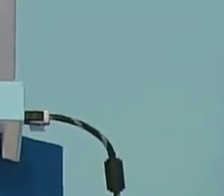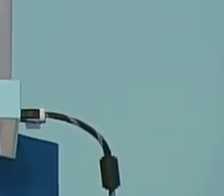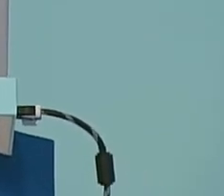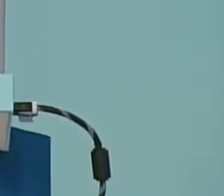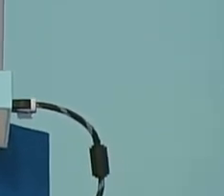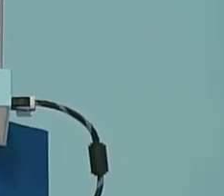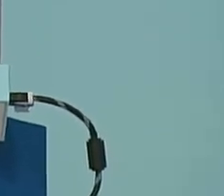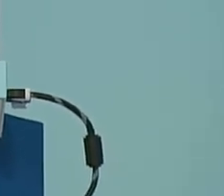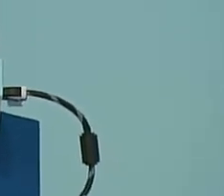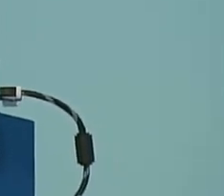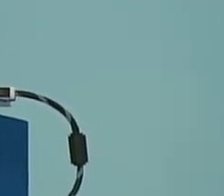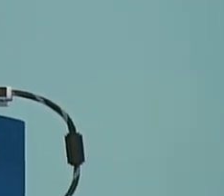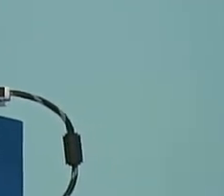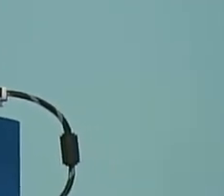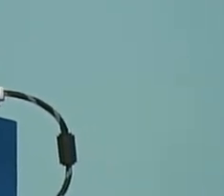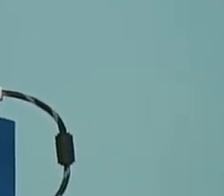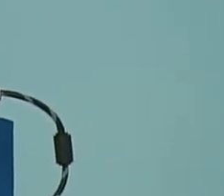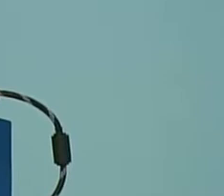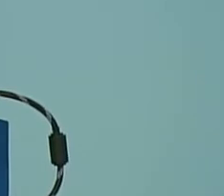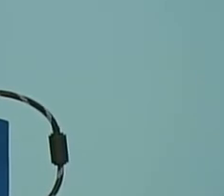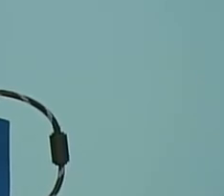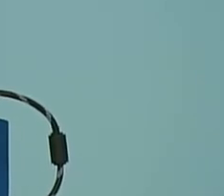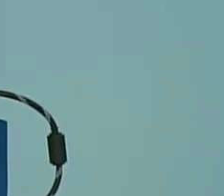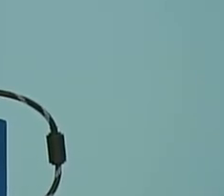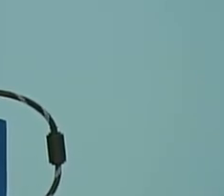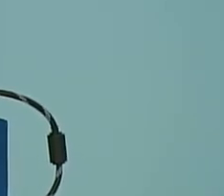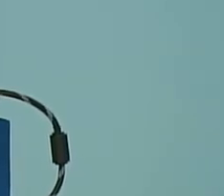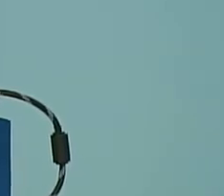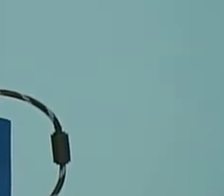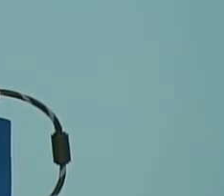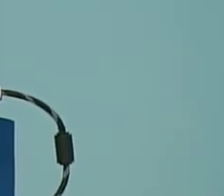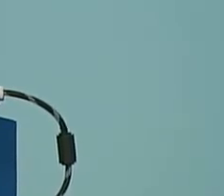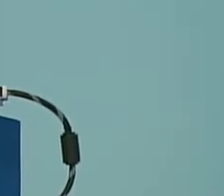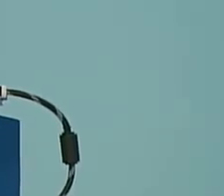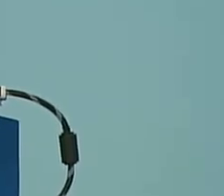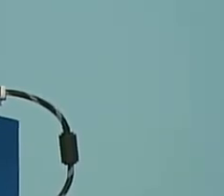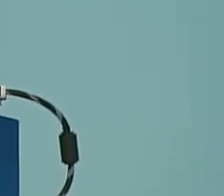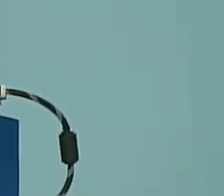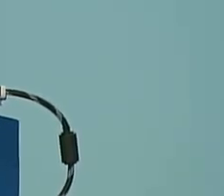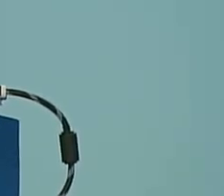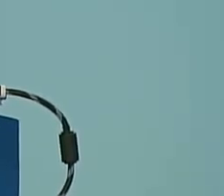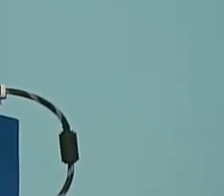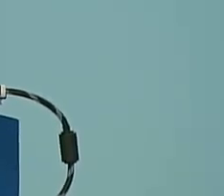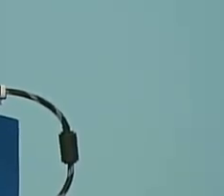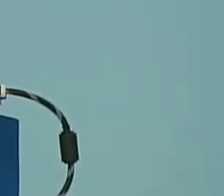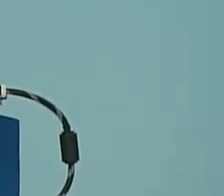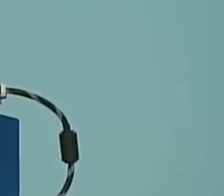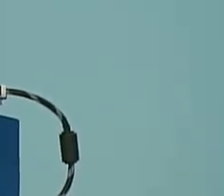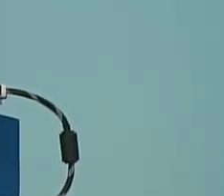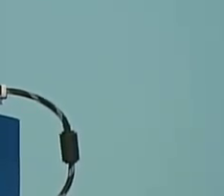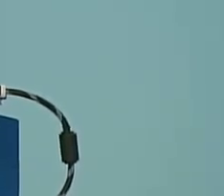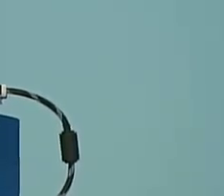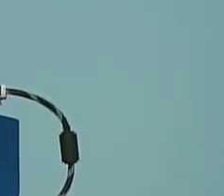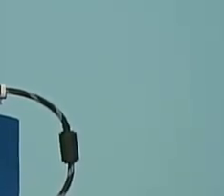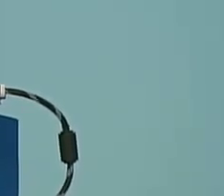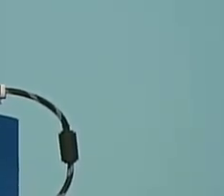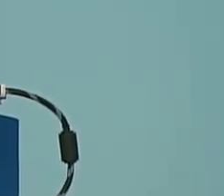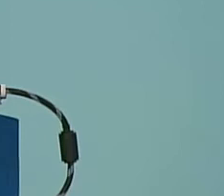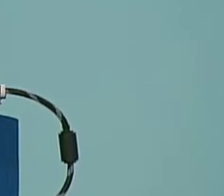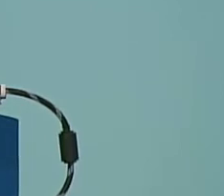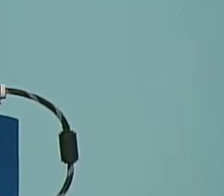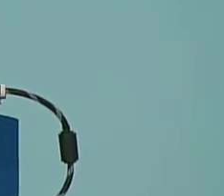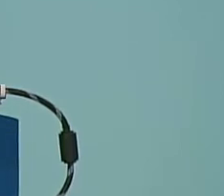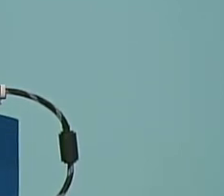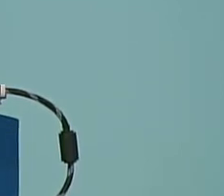cuál es la hoja de ruta que tenemos para los próximos años, y un anuncio que voy a dar algo muy importante, que nos va a ayudar